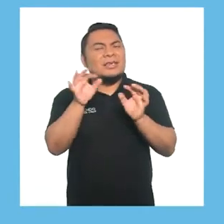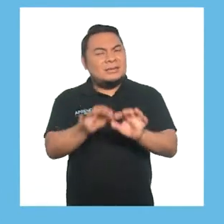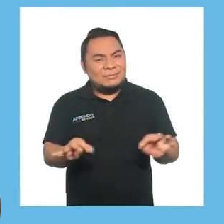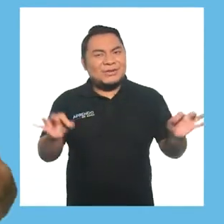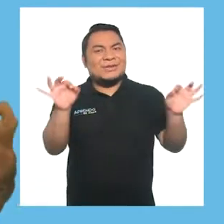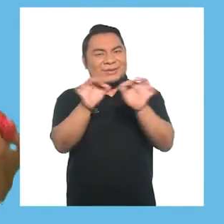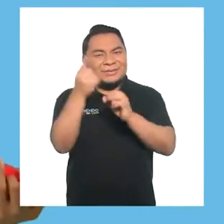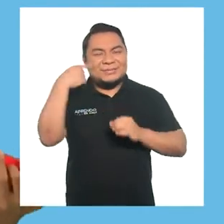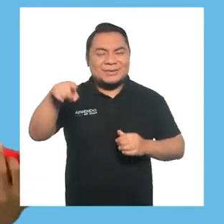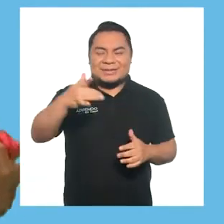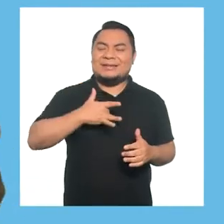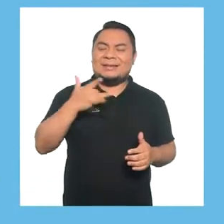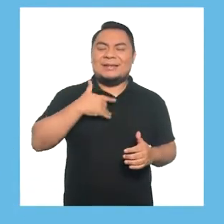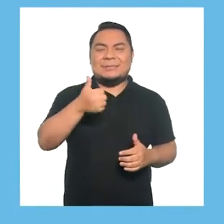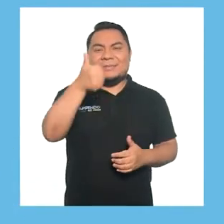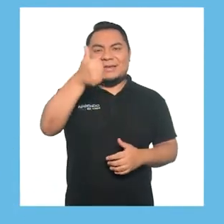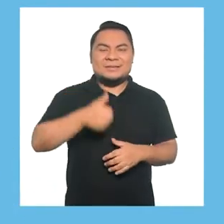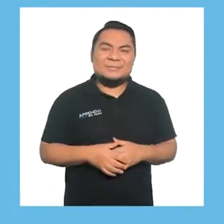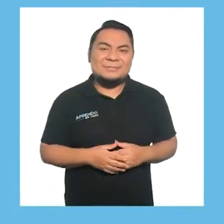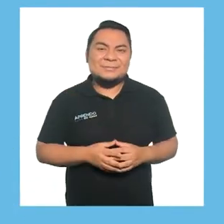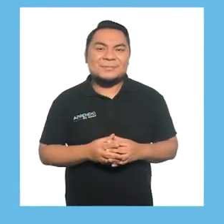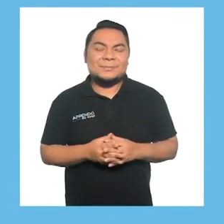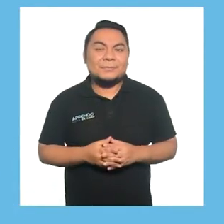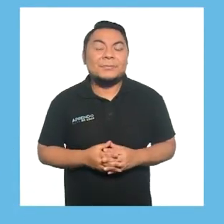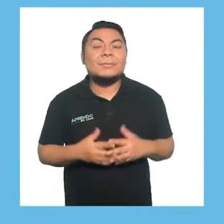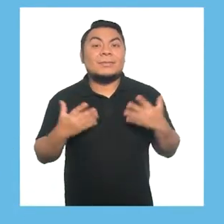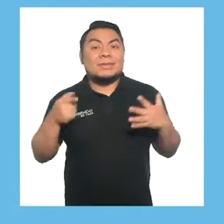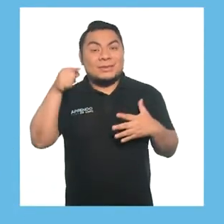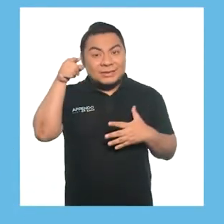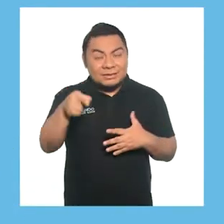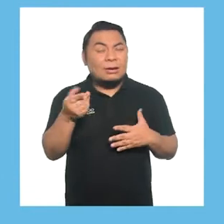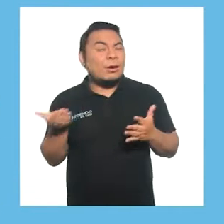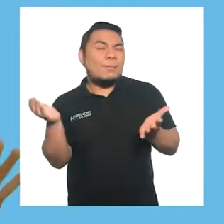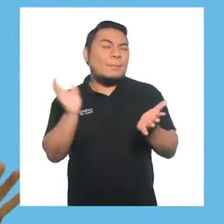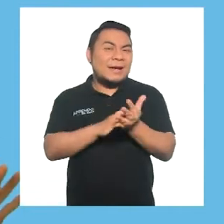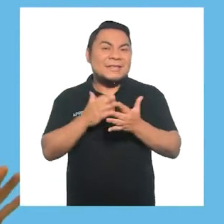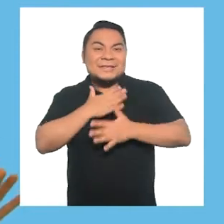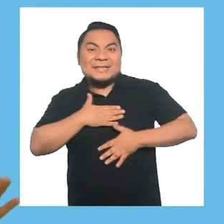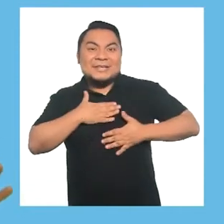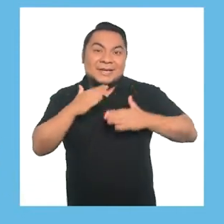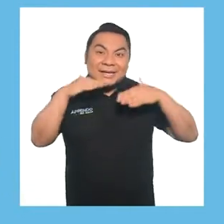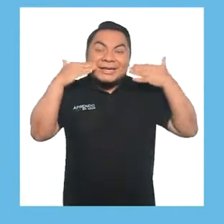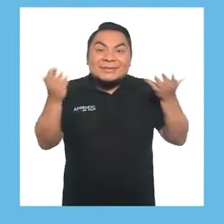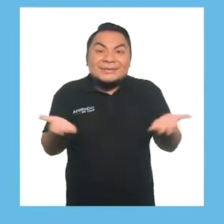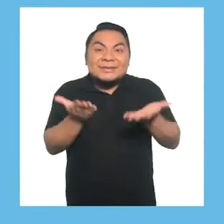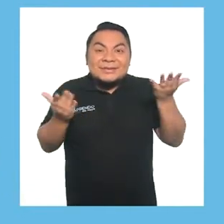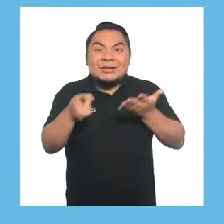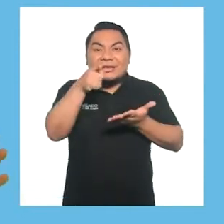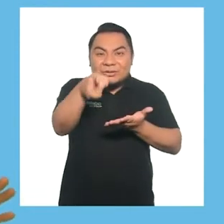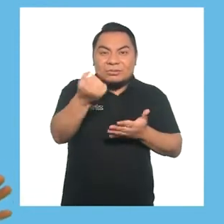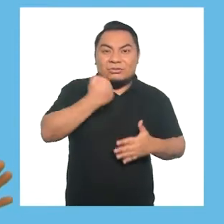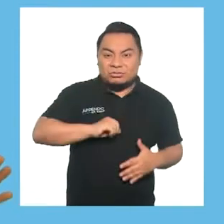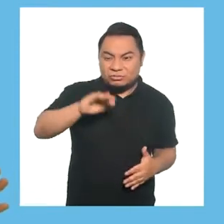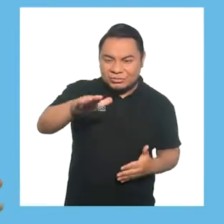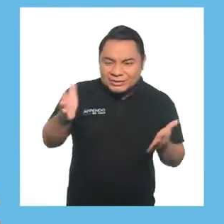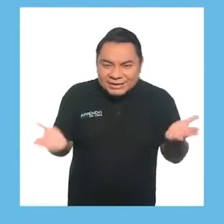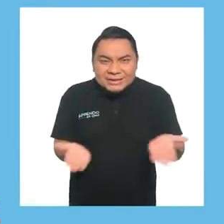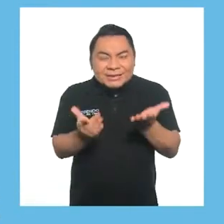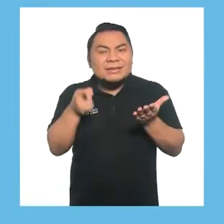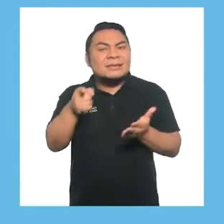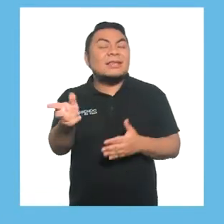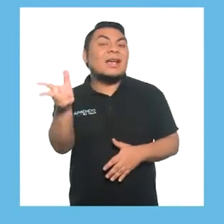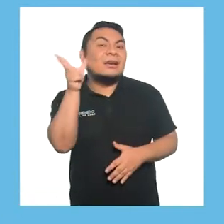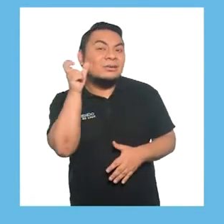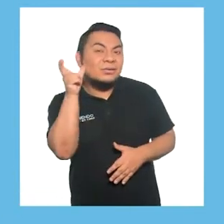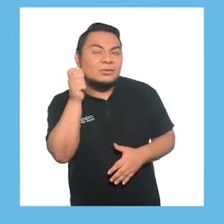importante para sentirse bien. Para que sea aún más divertido, motiva a tu niña o niño